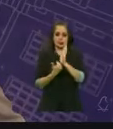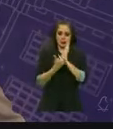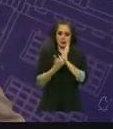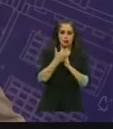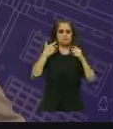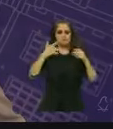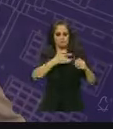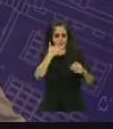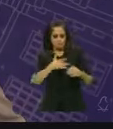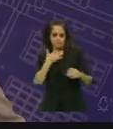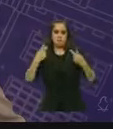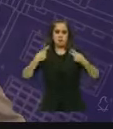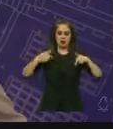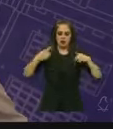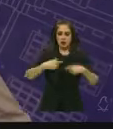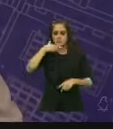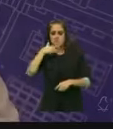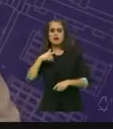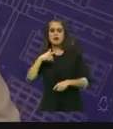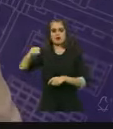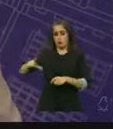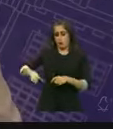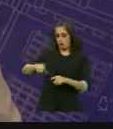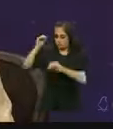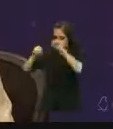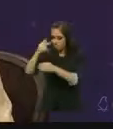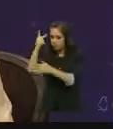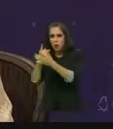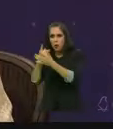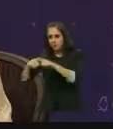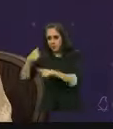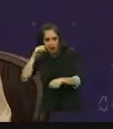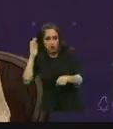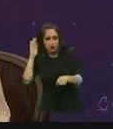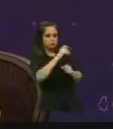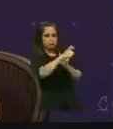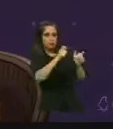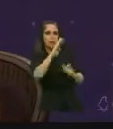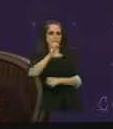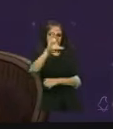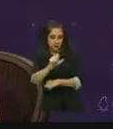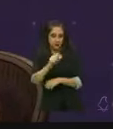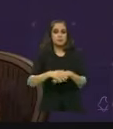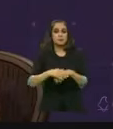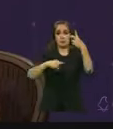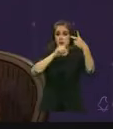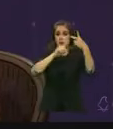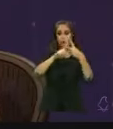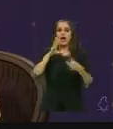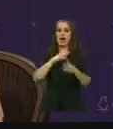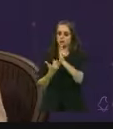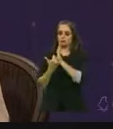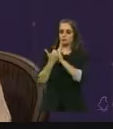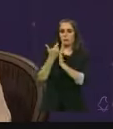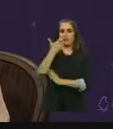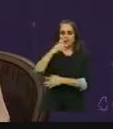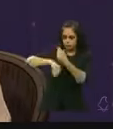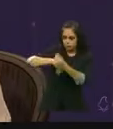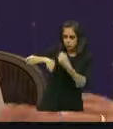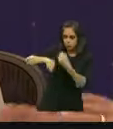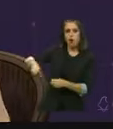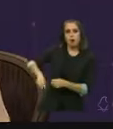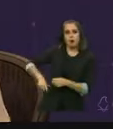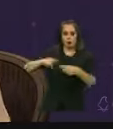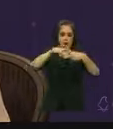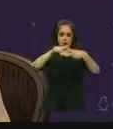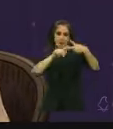de bienestar y política social. Y como tema dos, este debatirá sobre crecimiento, desarrollo económico y finanzas públicas.